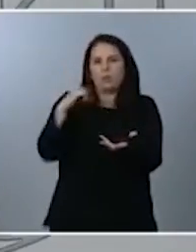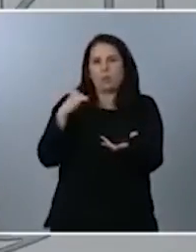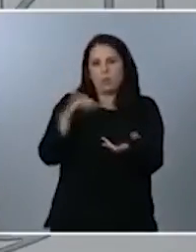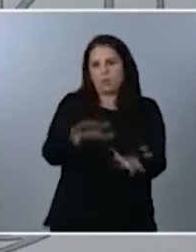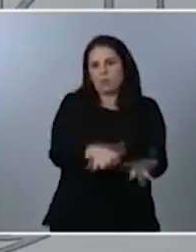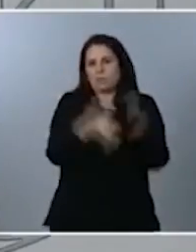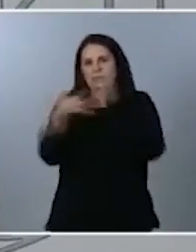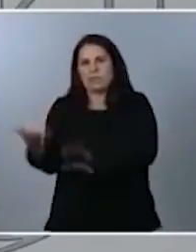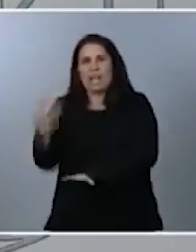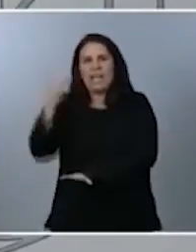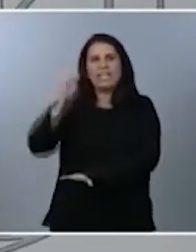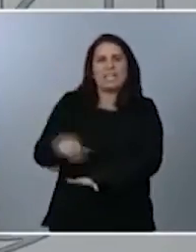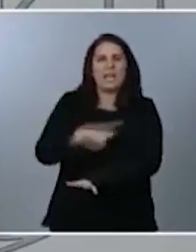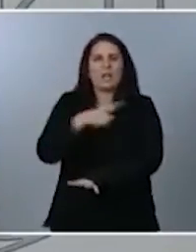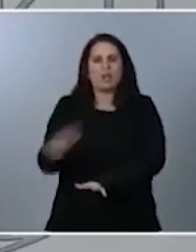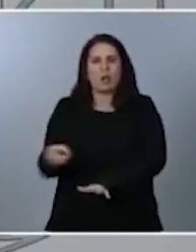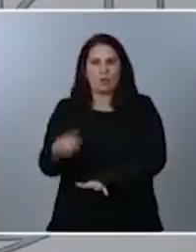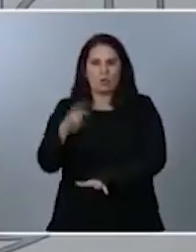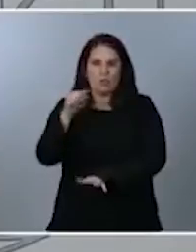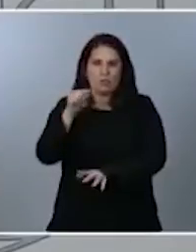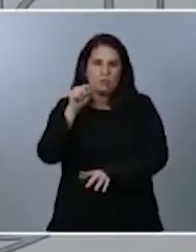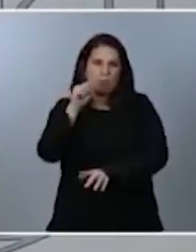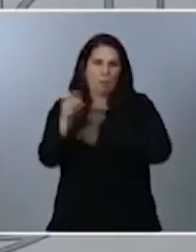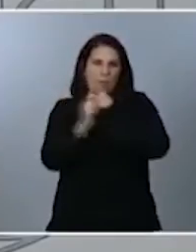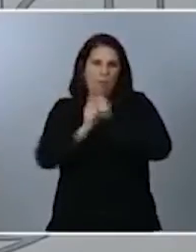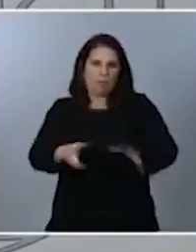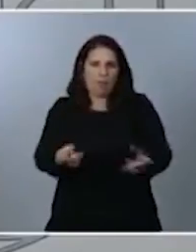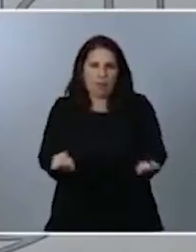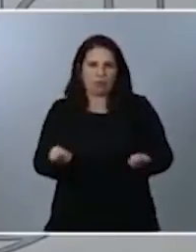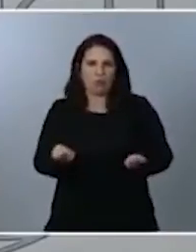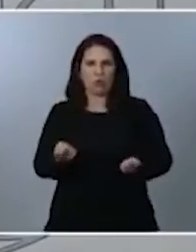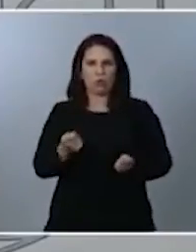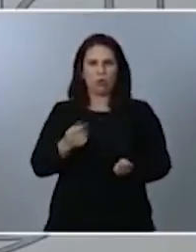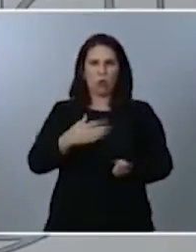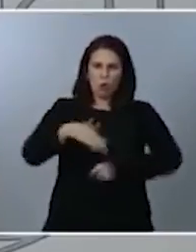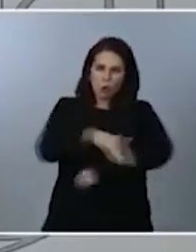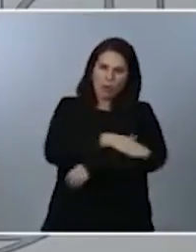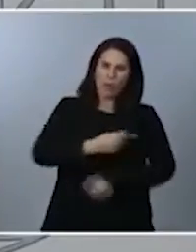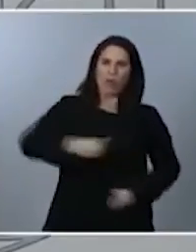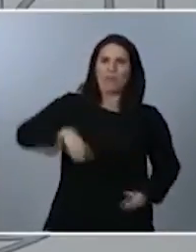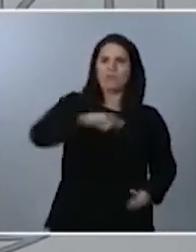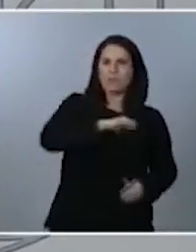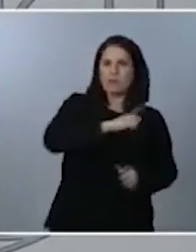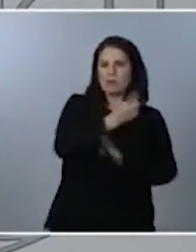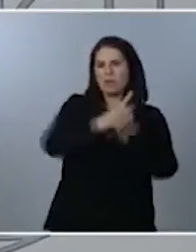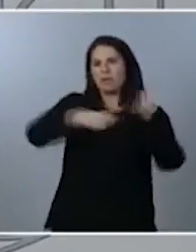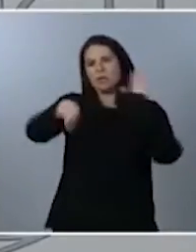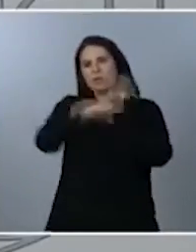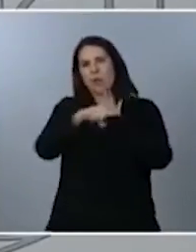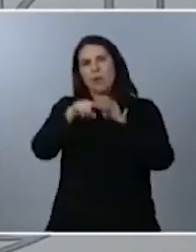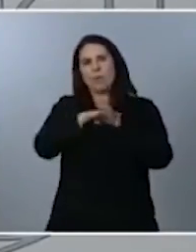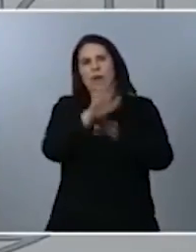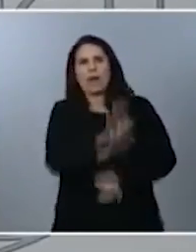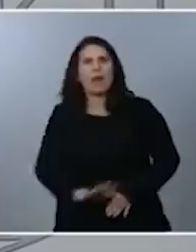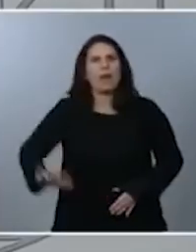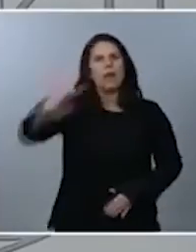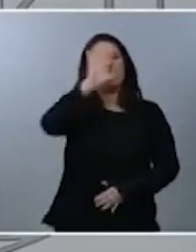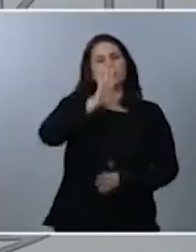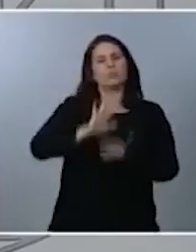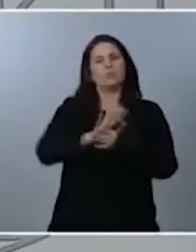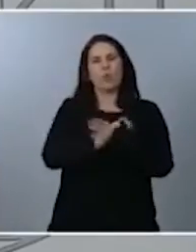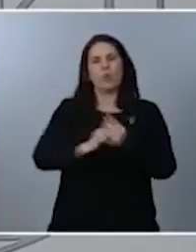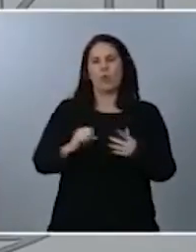pandemia. Ya no es el Gobierno de España quien dicta una medida para todo el territorio nacional porque la situación es